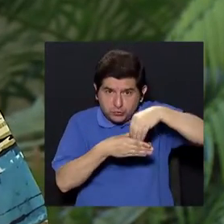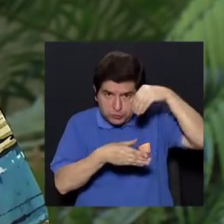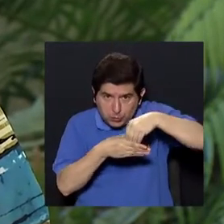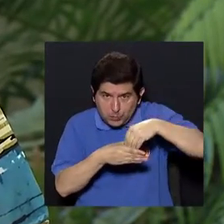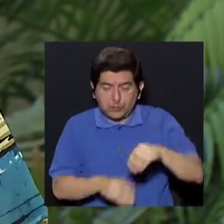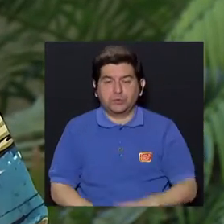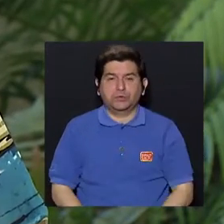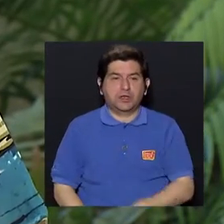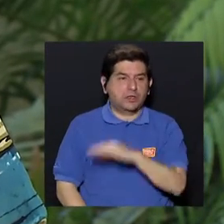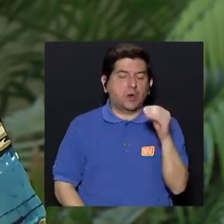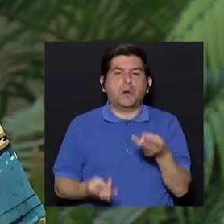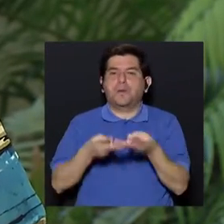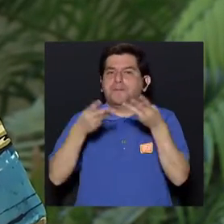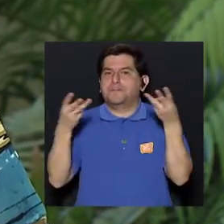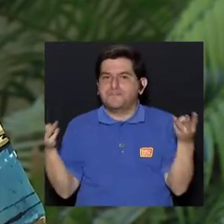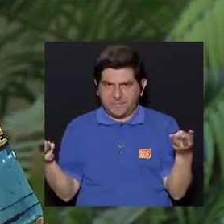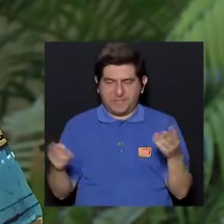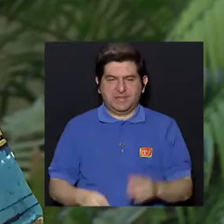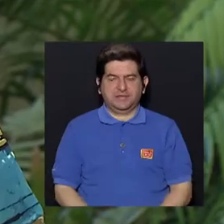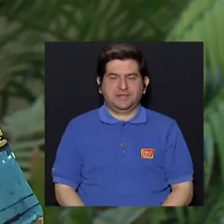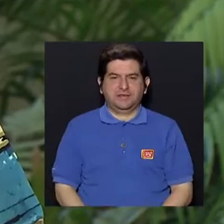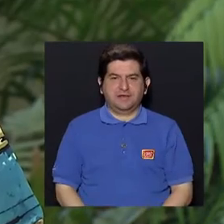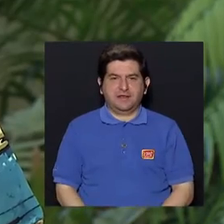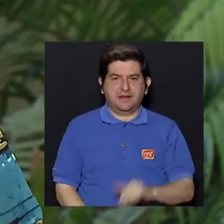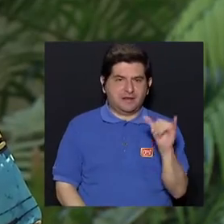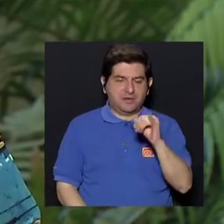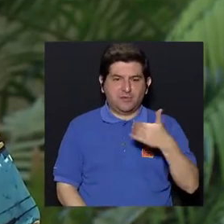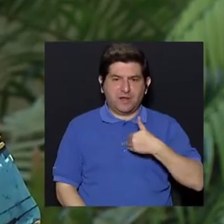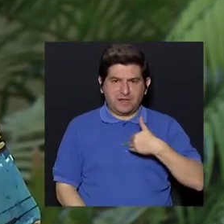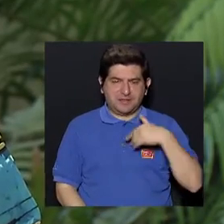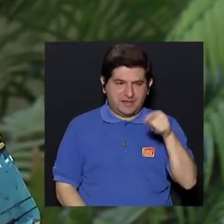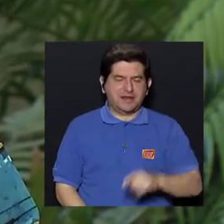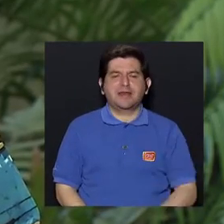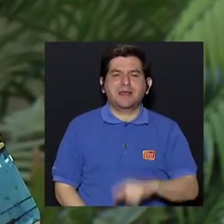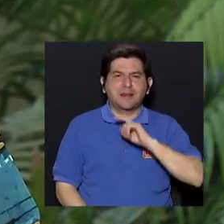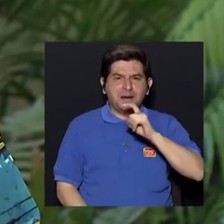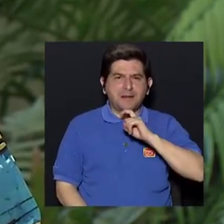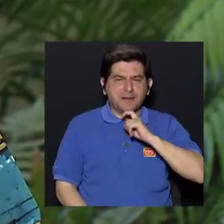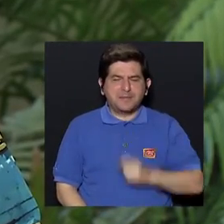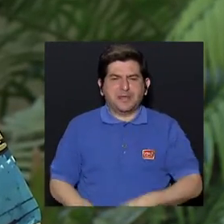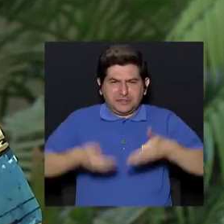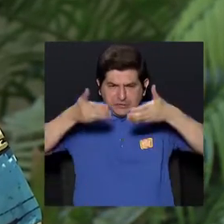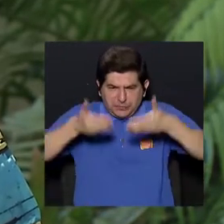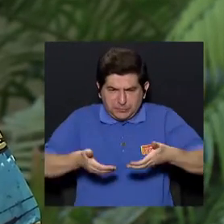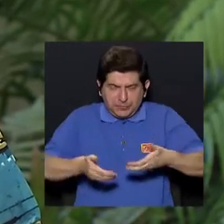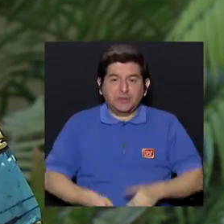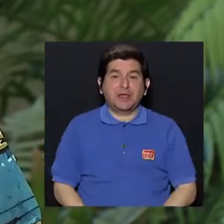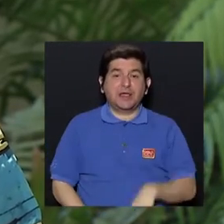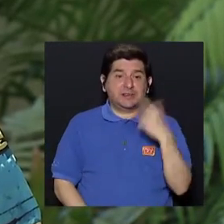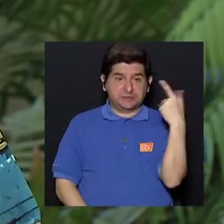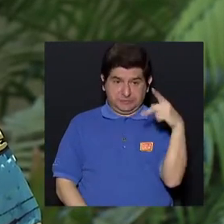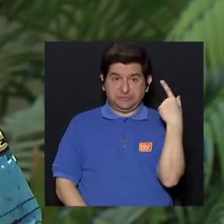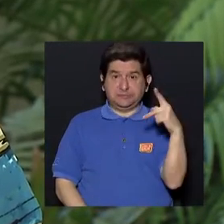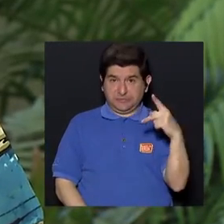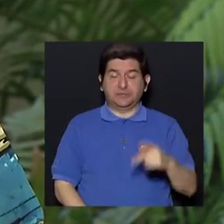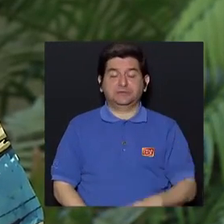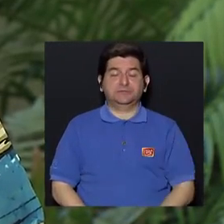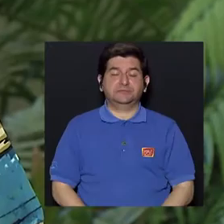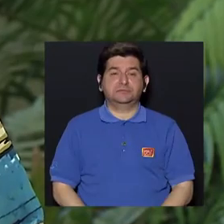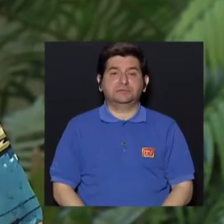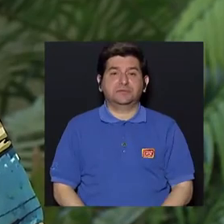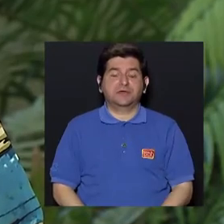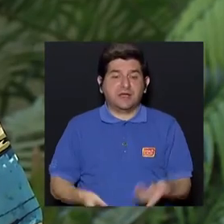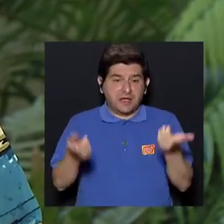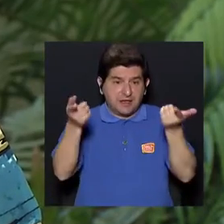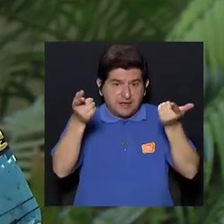o todos los materiales, más bien artículos y demás que tengan metales pesados, se van a clasificar como residuo peligroso, ¿verdad?